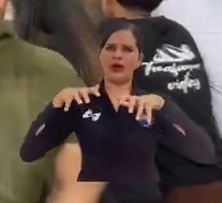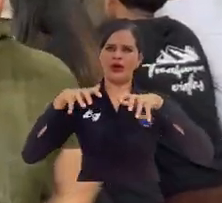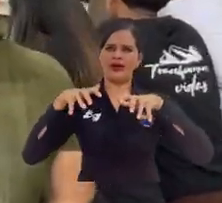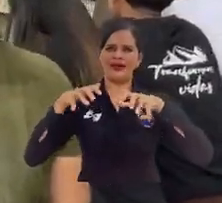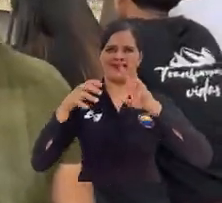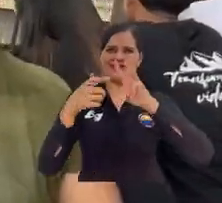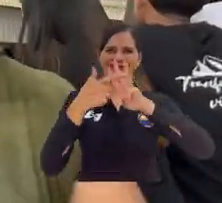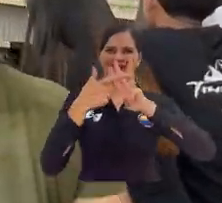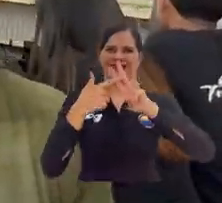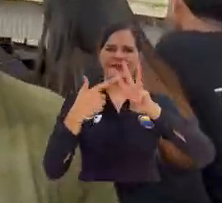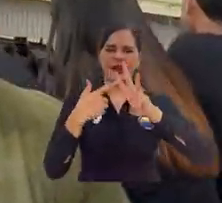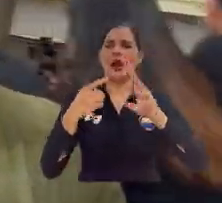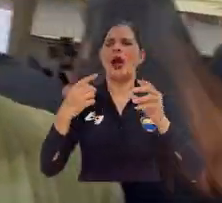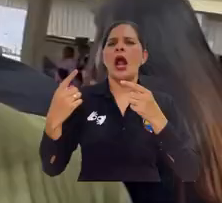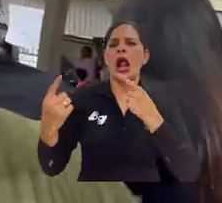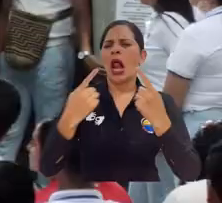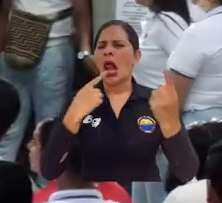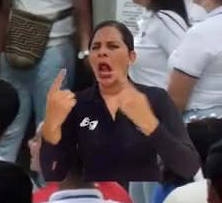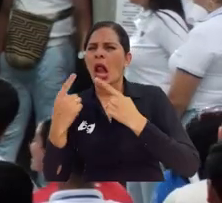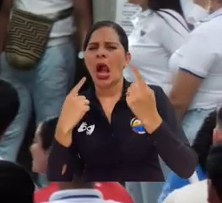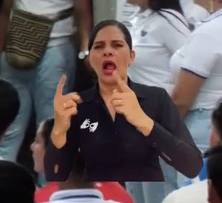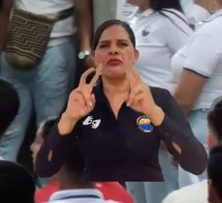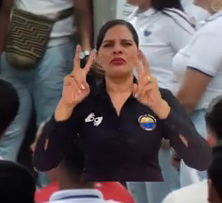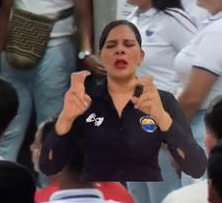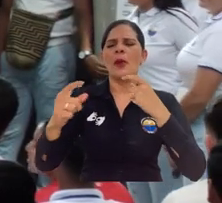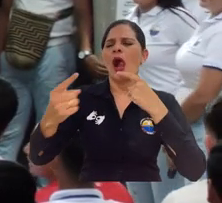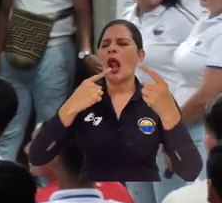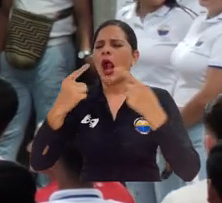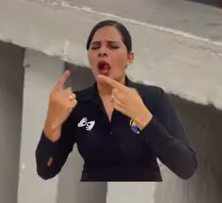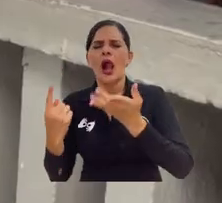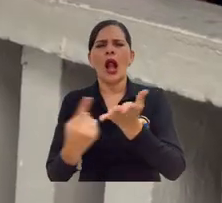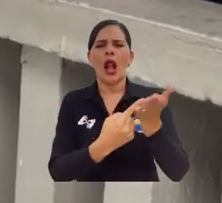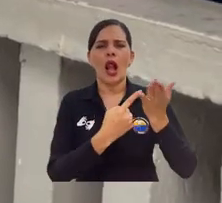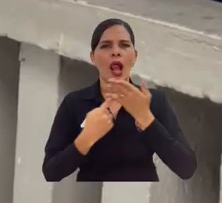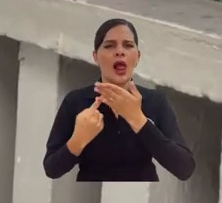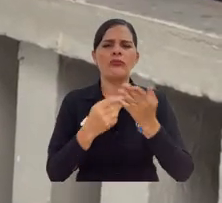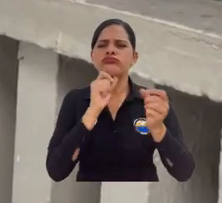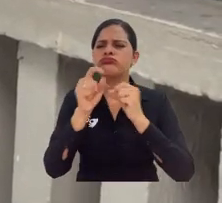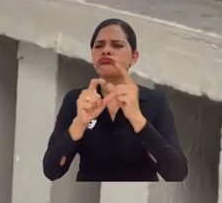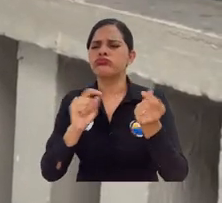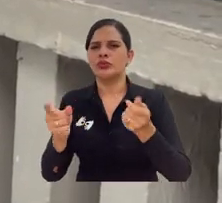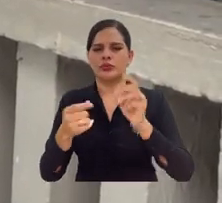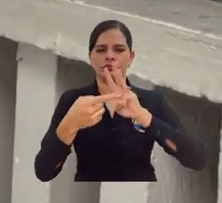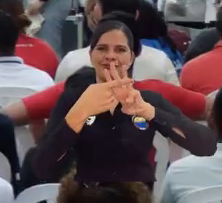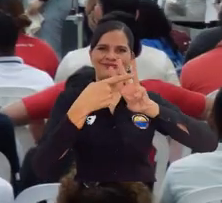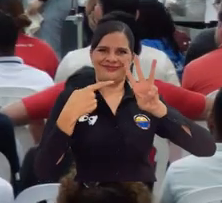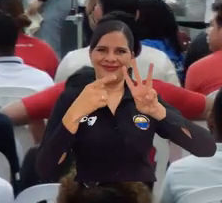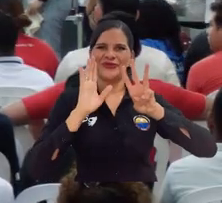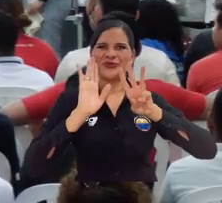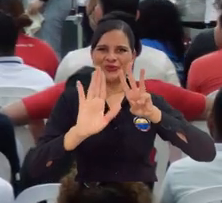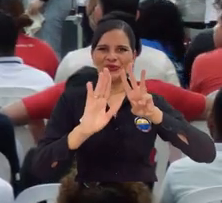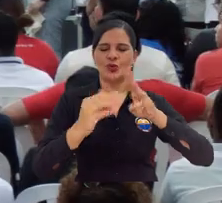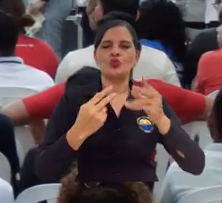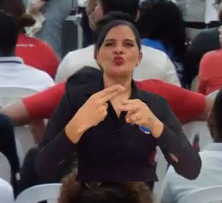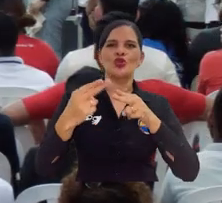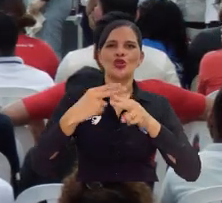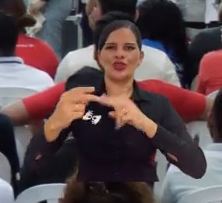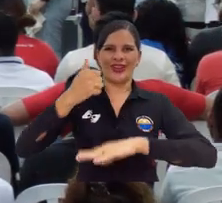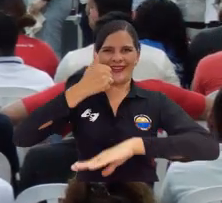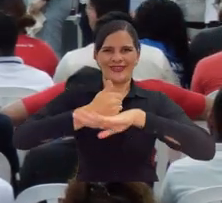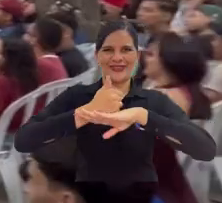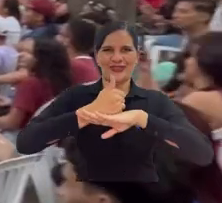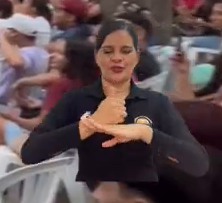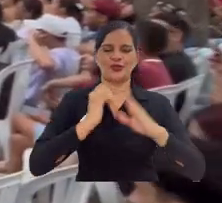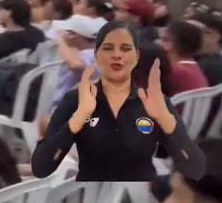Triestamentaria, atendiendo la necesidad de abrir un espacio para el diálogo previo a la consulta para la conformación de Eterna para nombrar